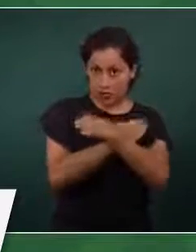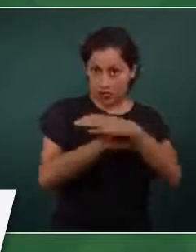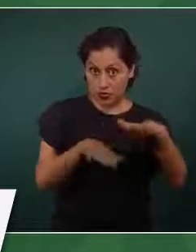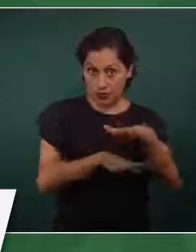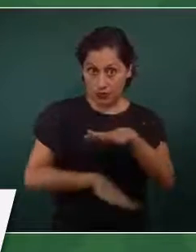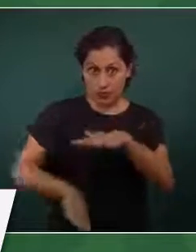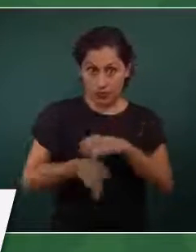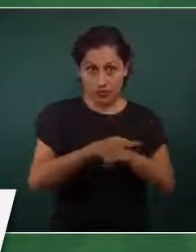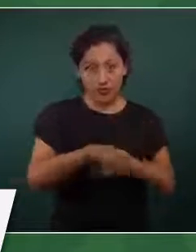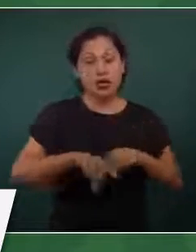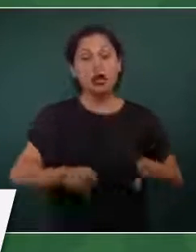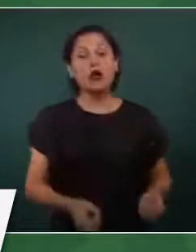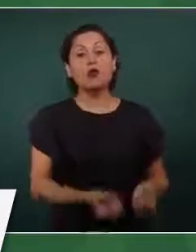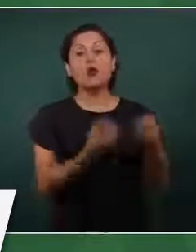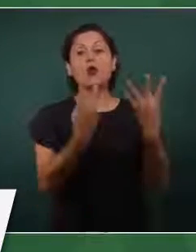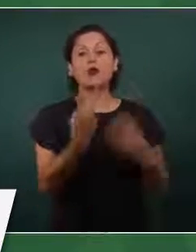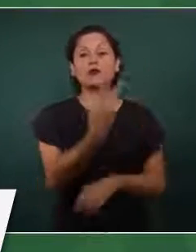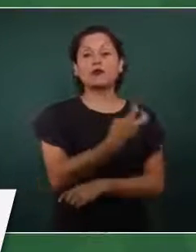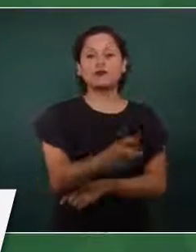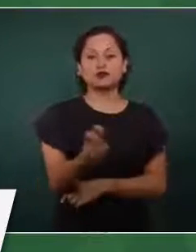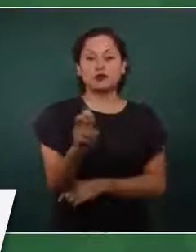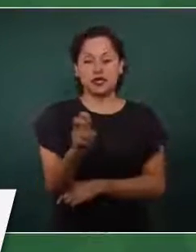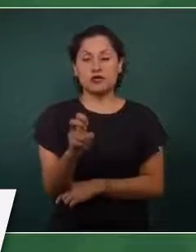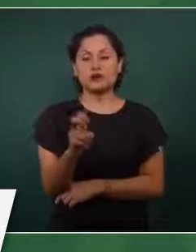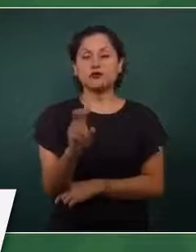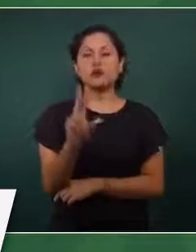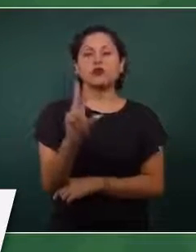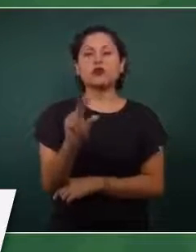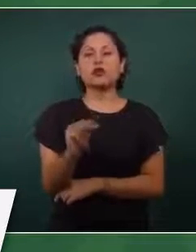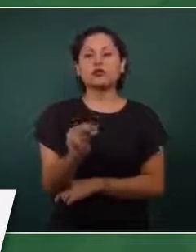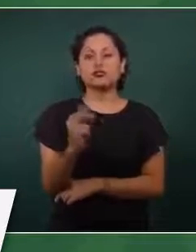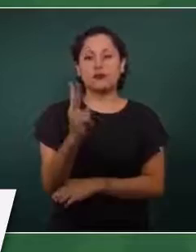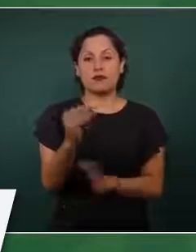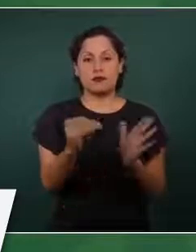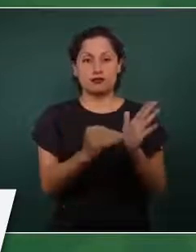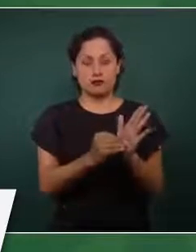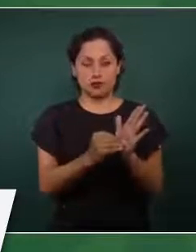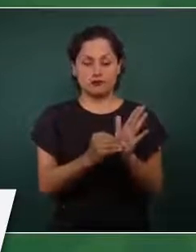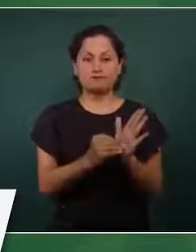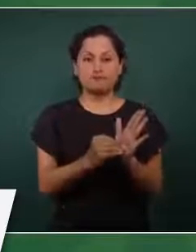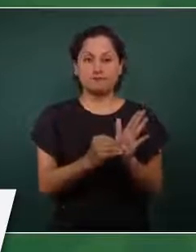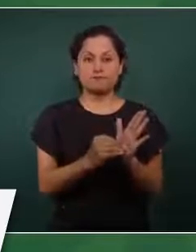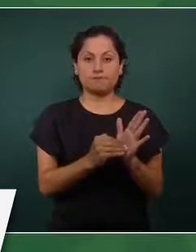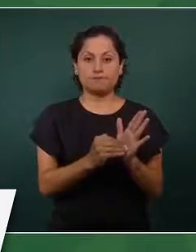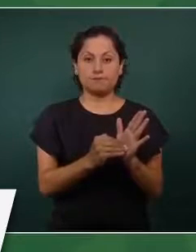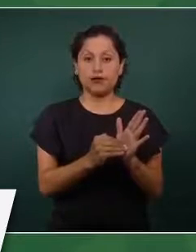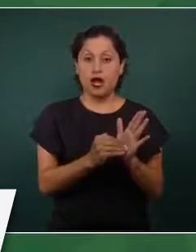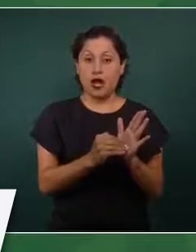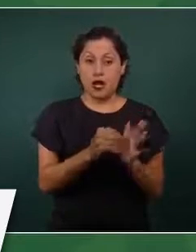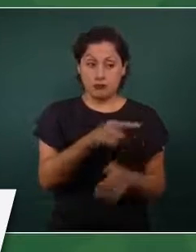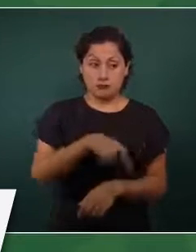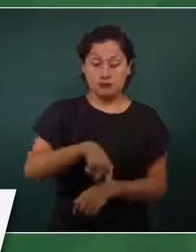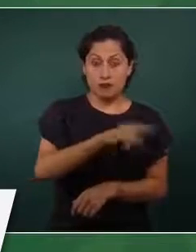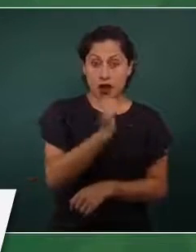beneficia a 282 mil alumnos.